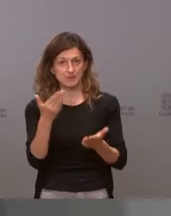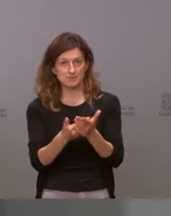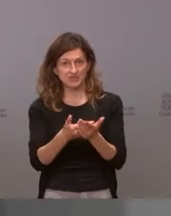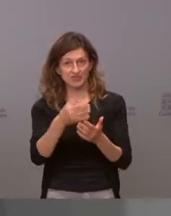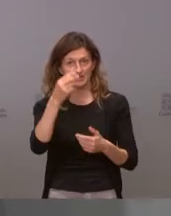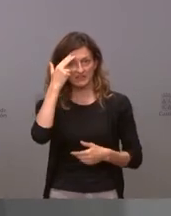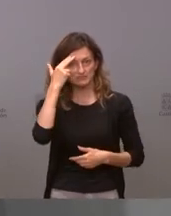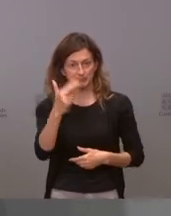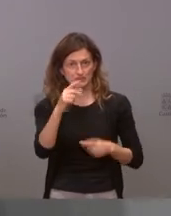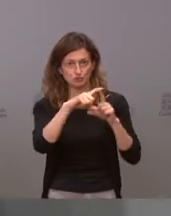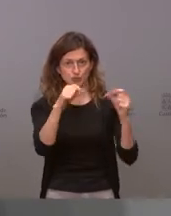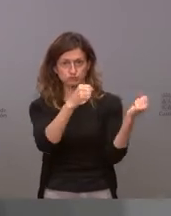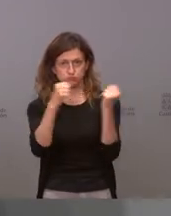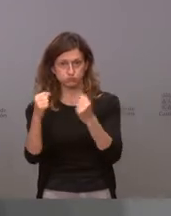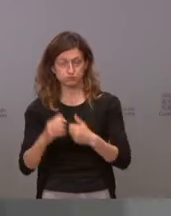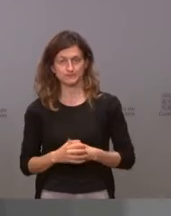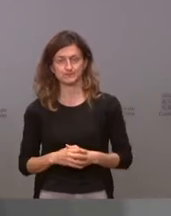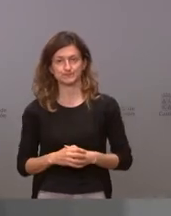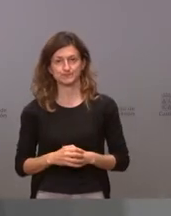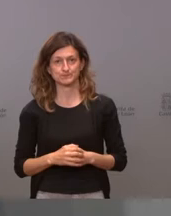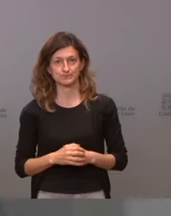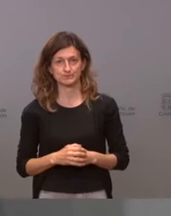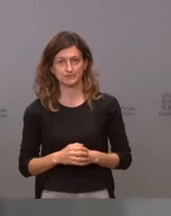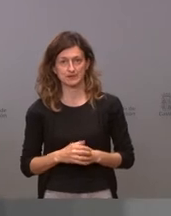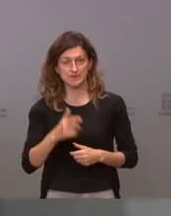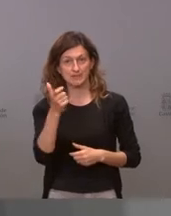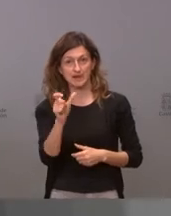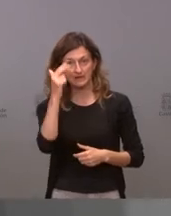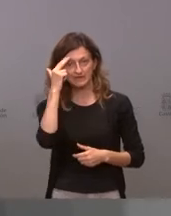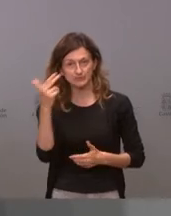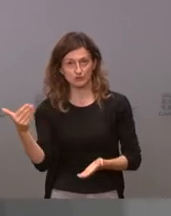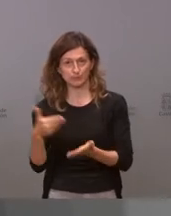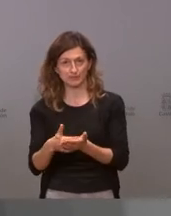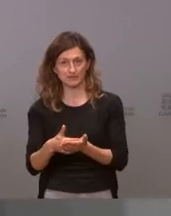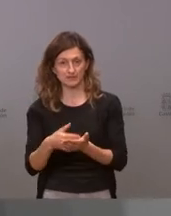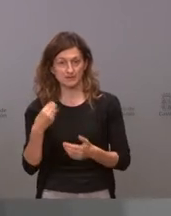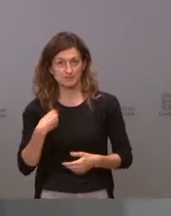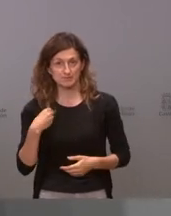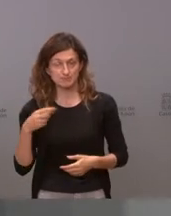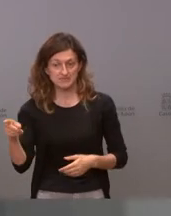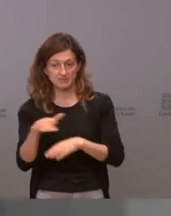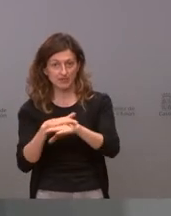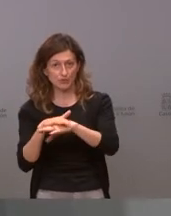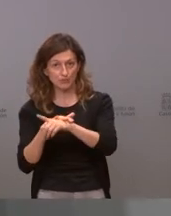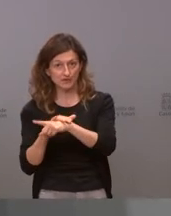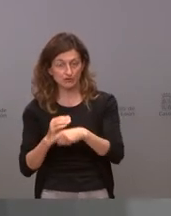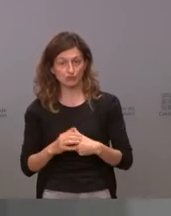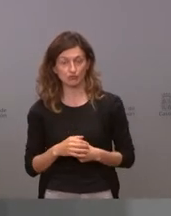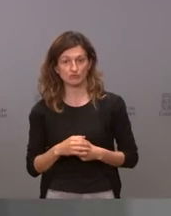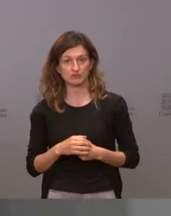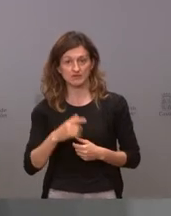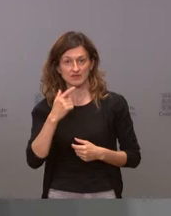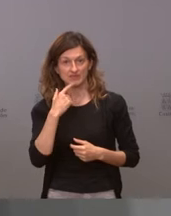instituciones respeto a las instituciones bueno esa misma gente da soporte a un gobierno que llama